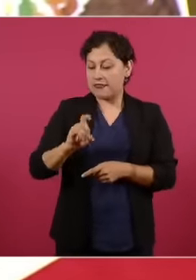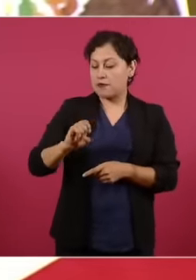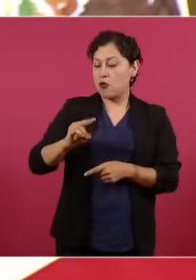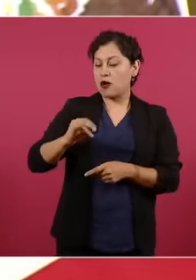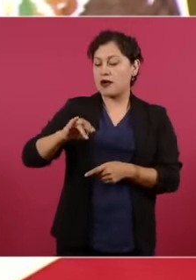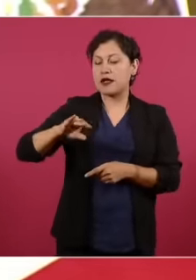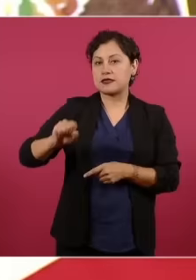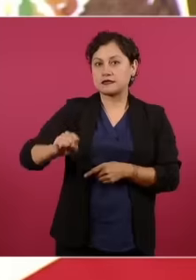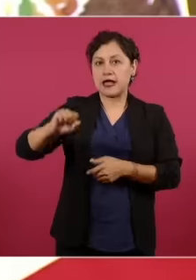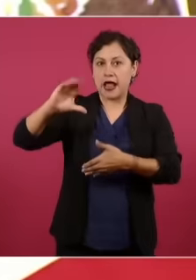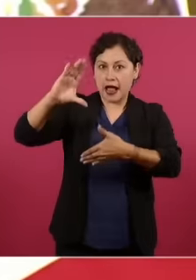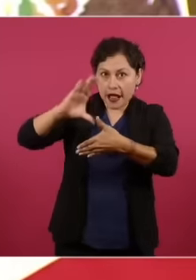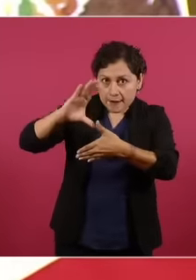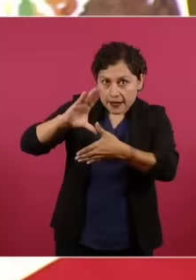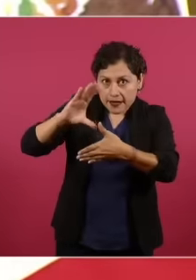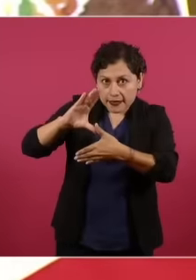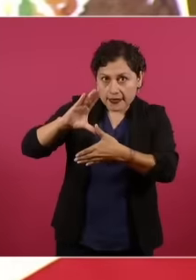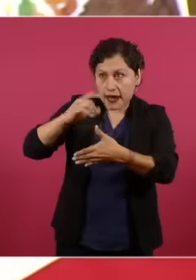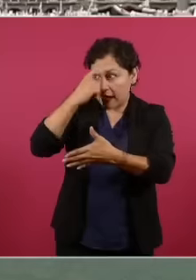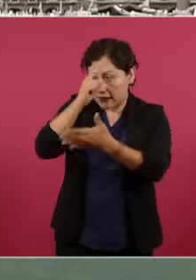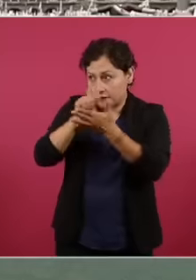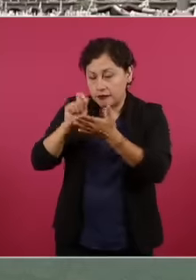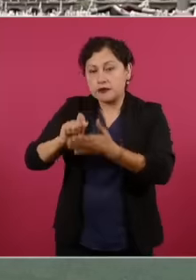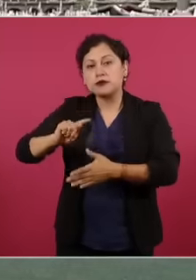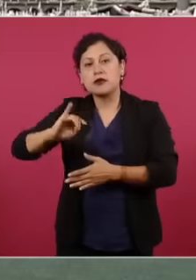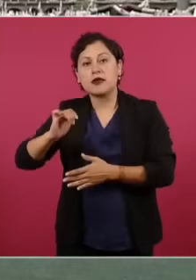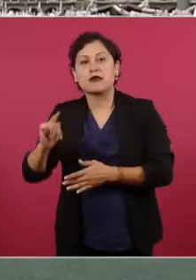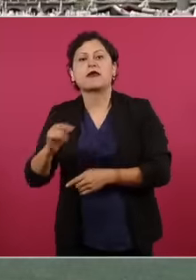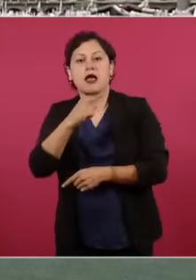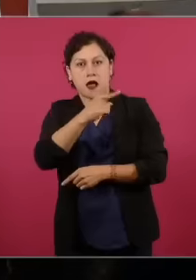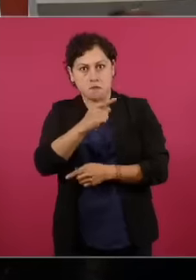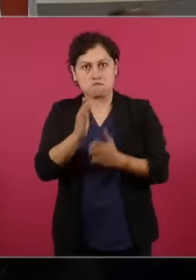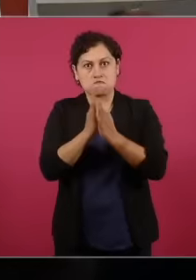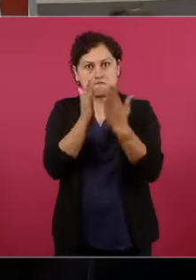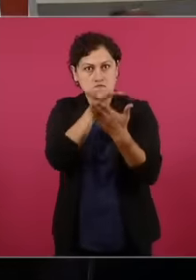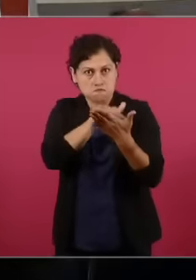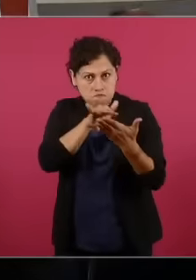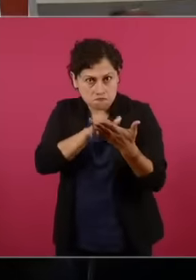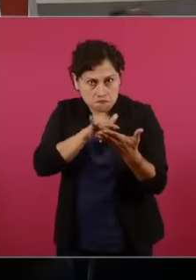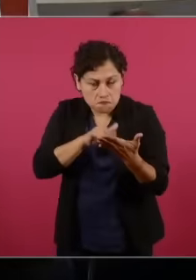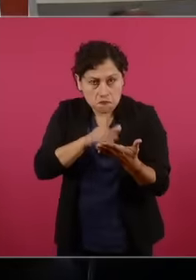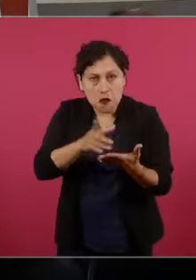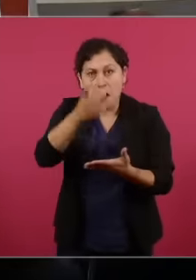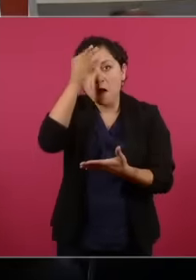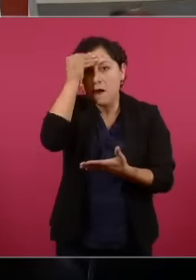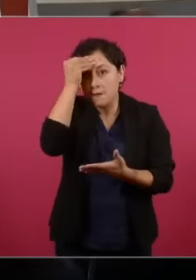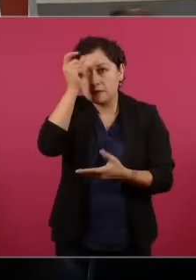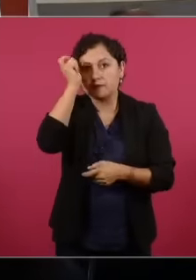está Como se fundó Esa gran nación A partir de la democracia